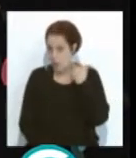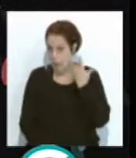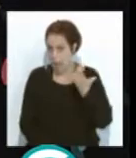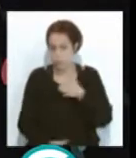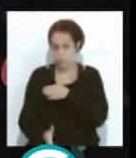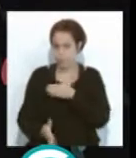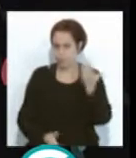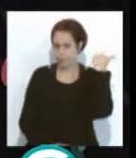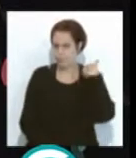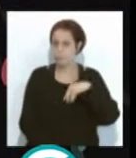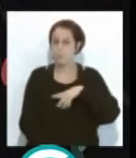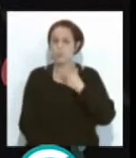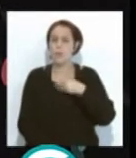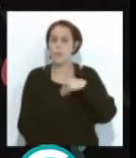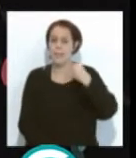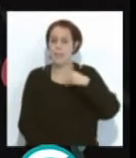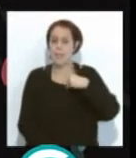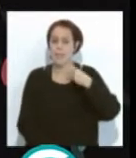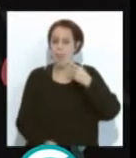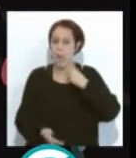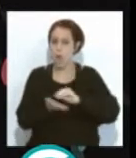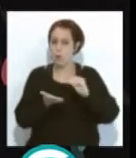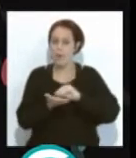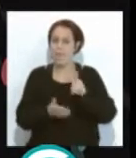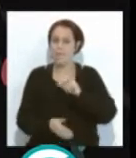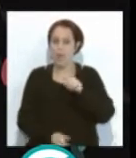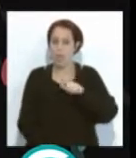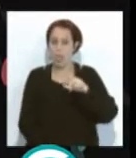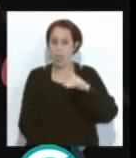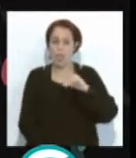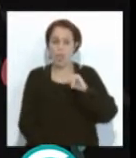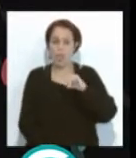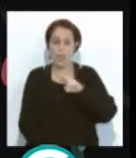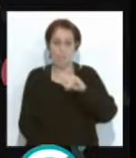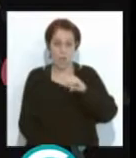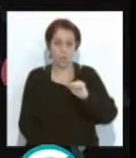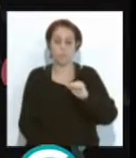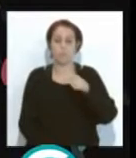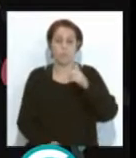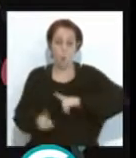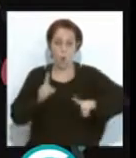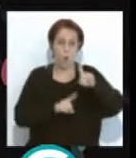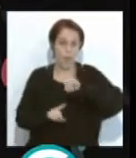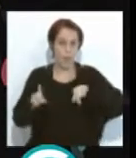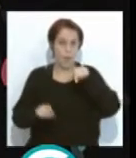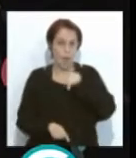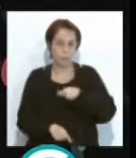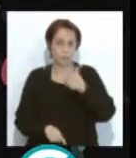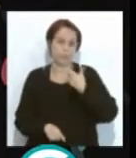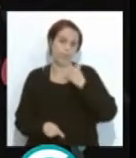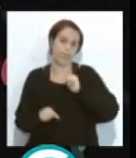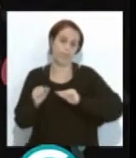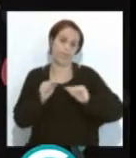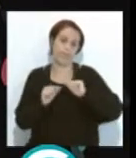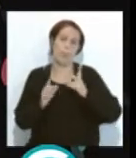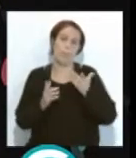con José Antonio Valdivia, de presidente de autores y demás, y todos los problemas que hubo durante, o conflictos, no